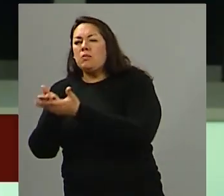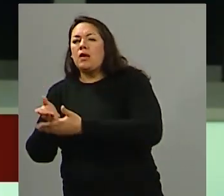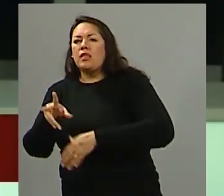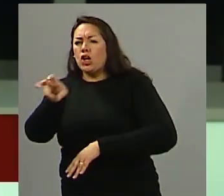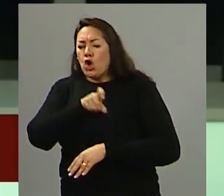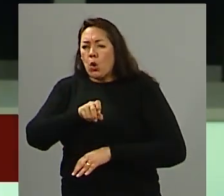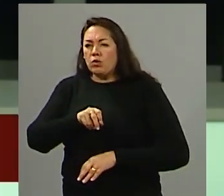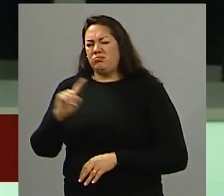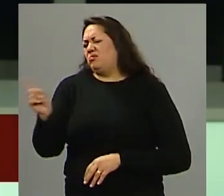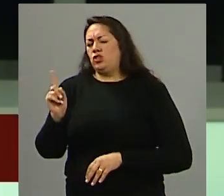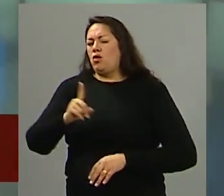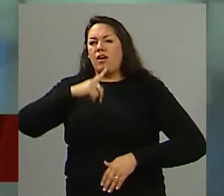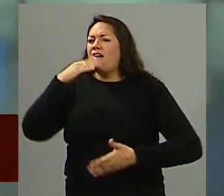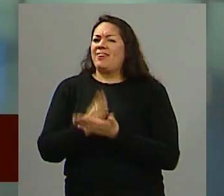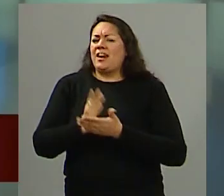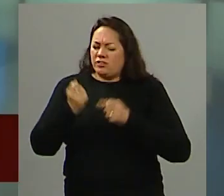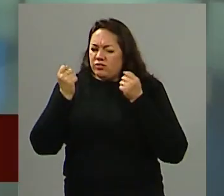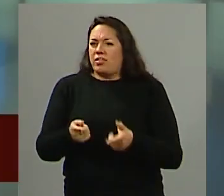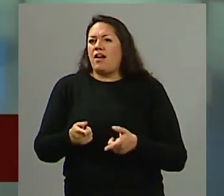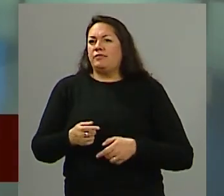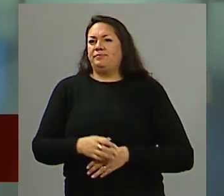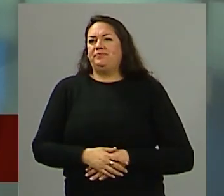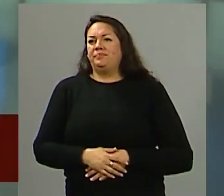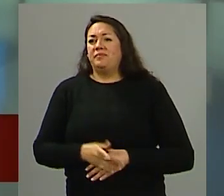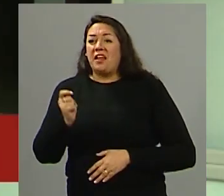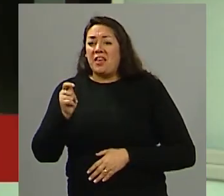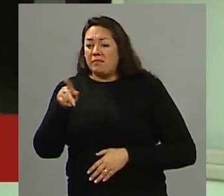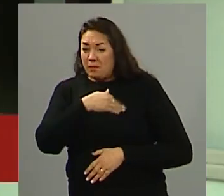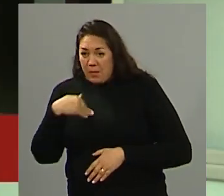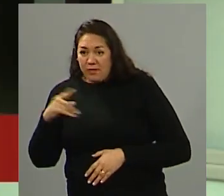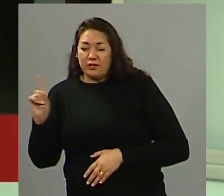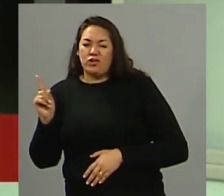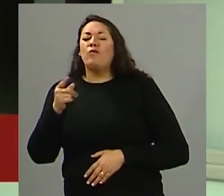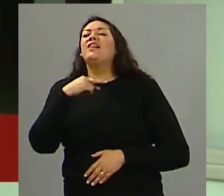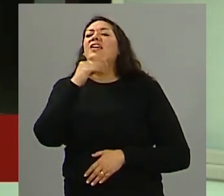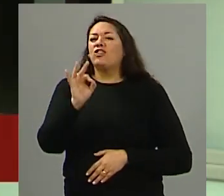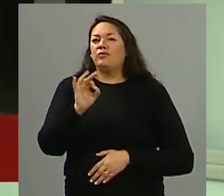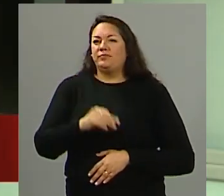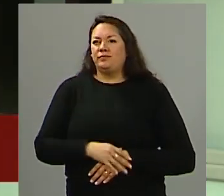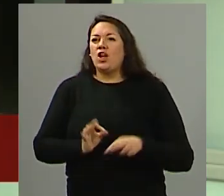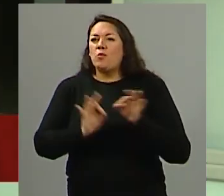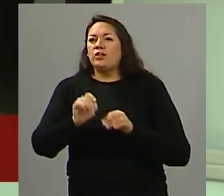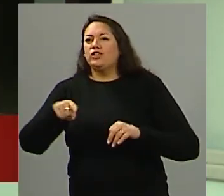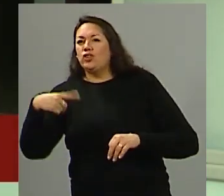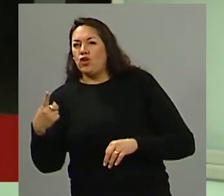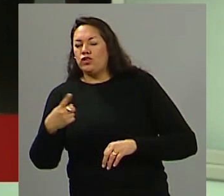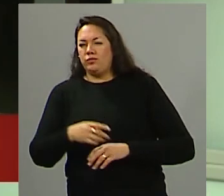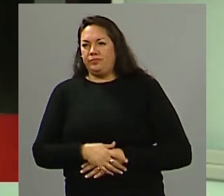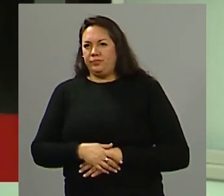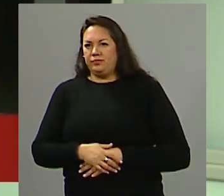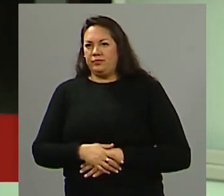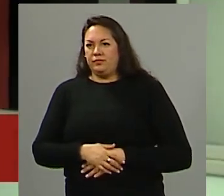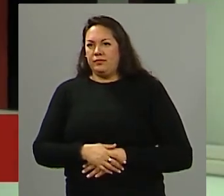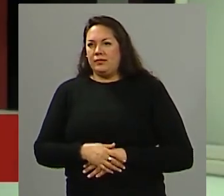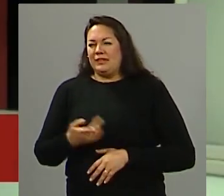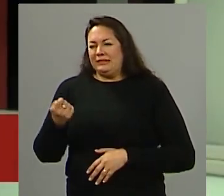que bueno es un derecho de sus hijos en definitiva bueno Adriana cortito el otro proyecto así porque ya tenemos que cerrar el